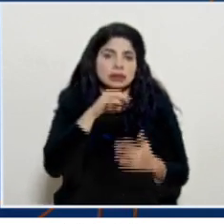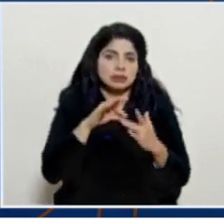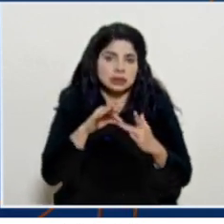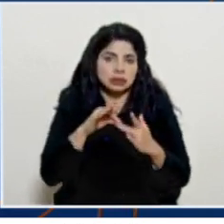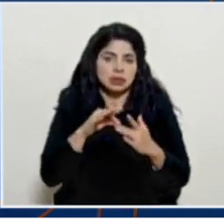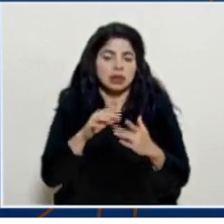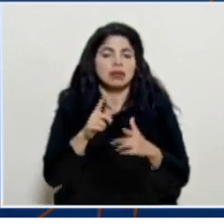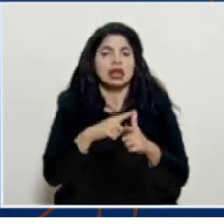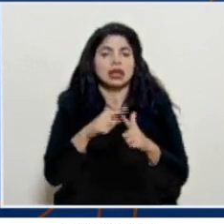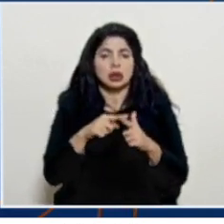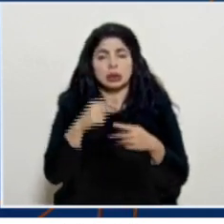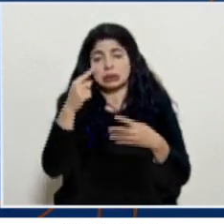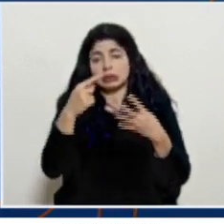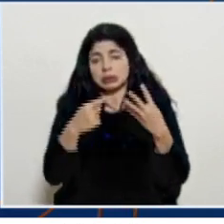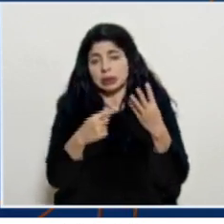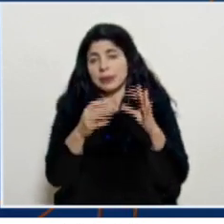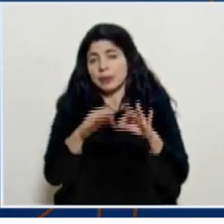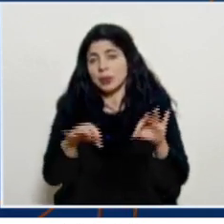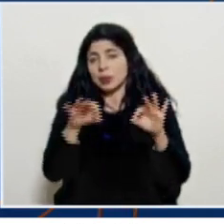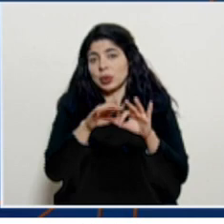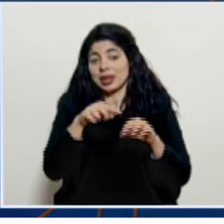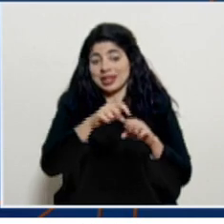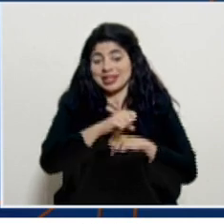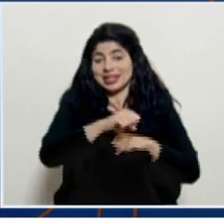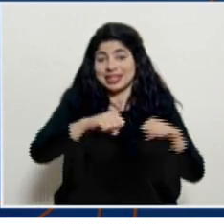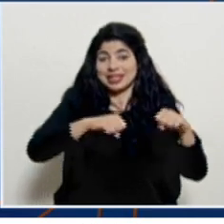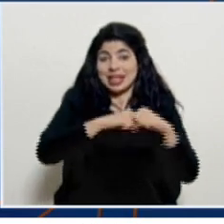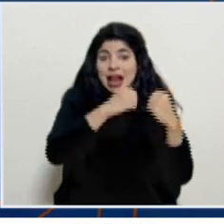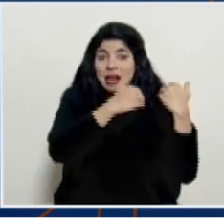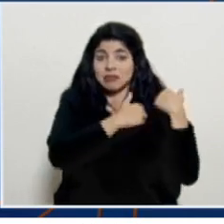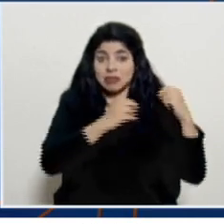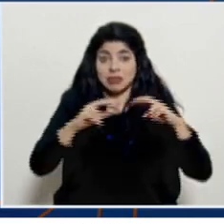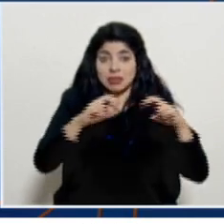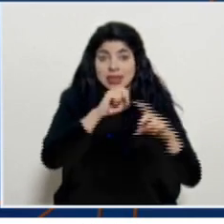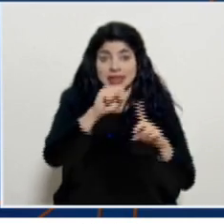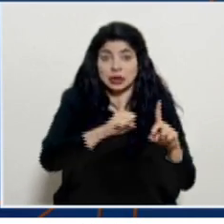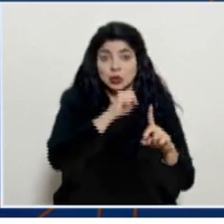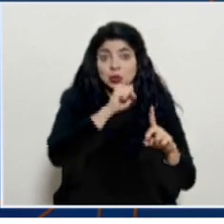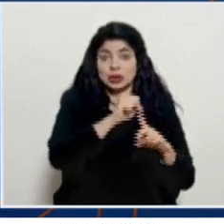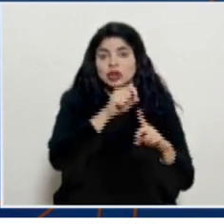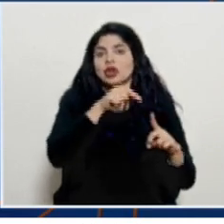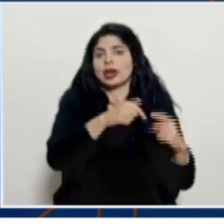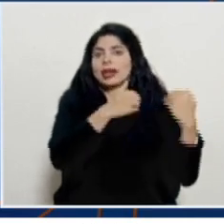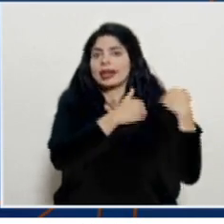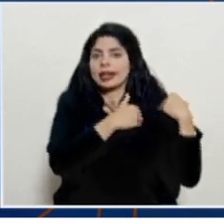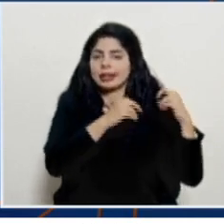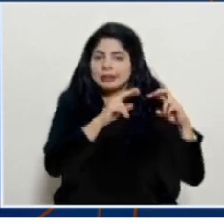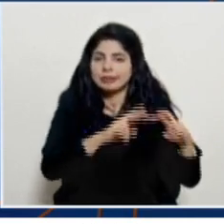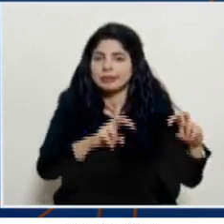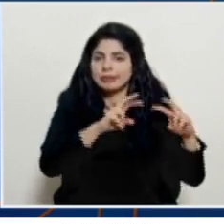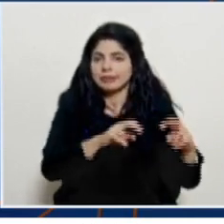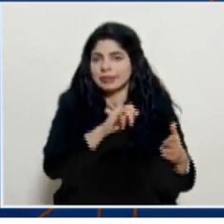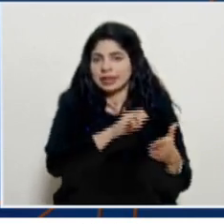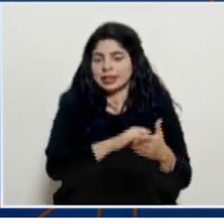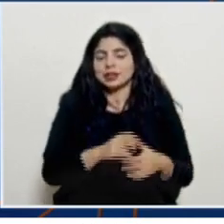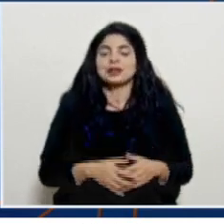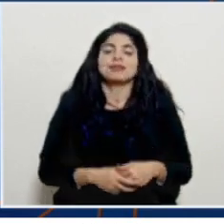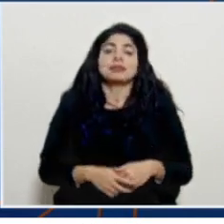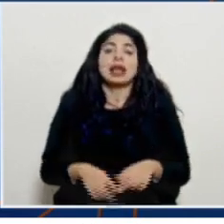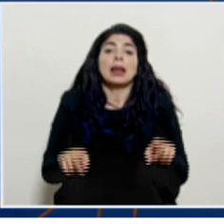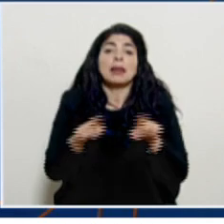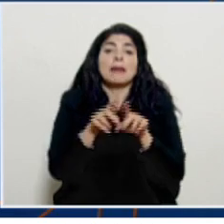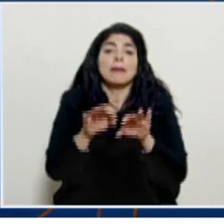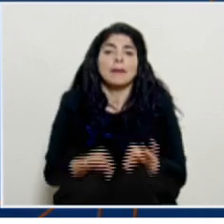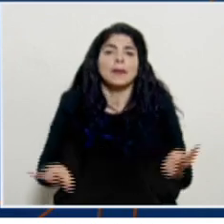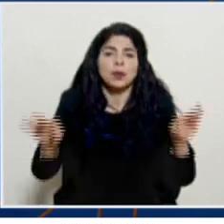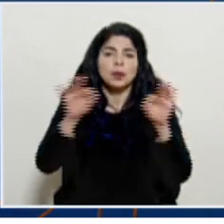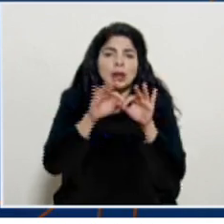esos aspectos pues siempre es parte de lo que la sala de análisis de situación está llevando a detalle también es es